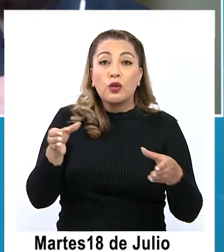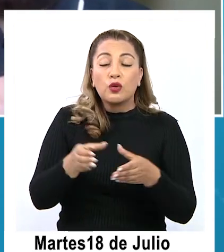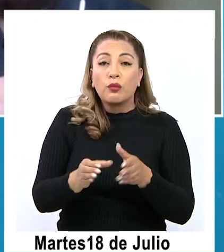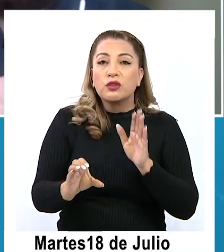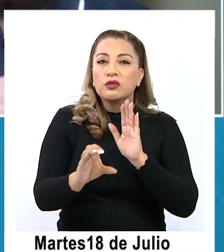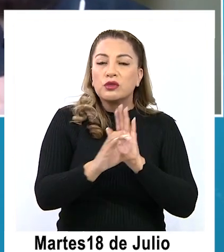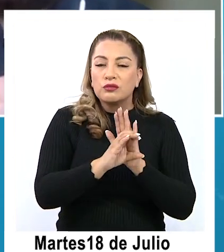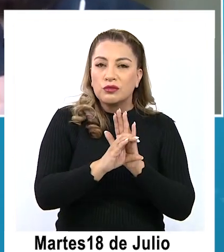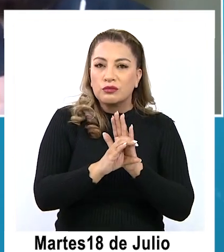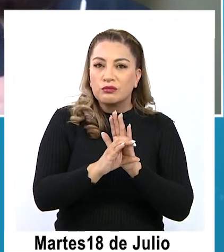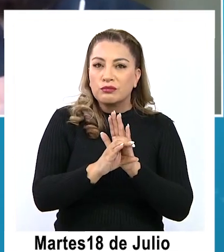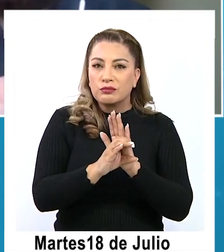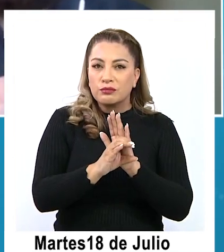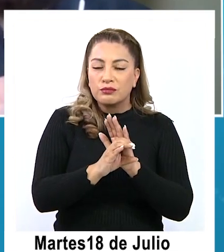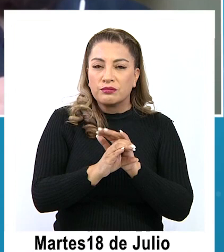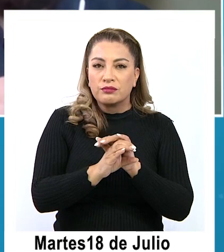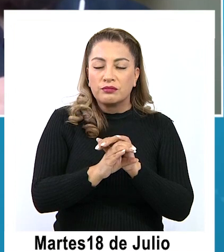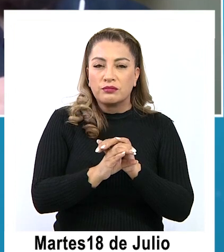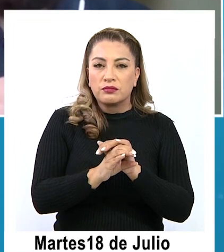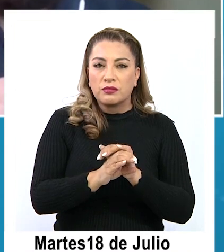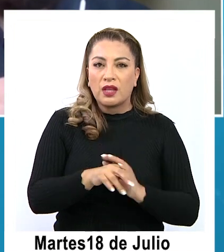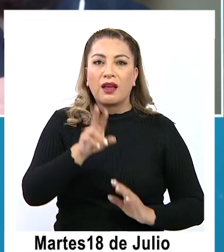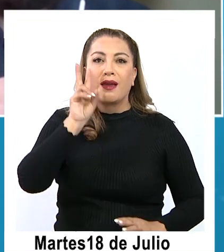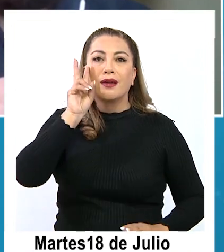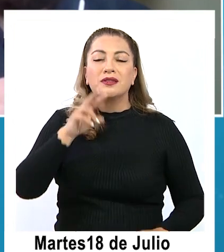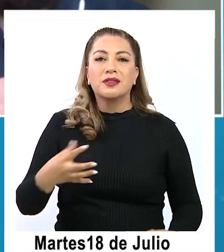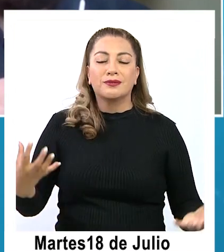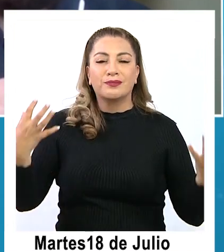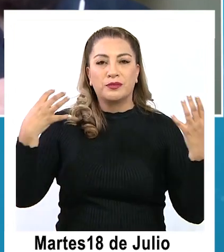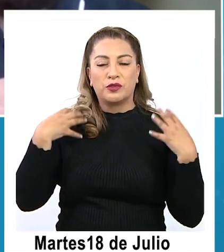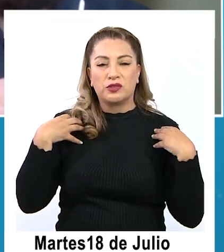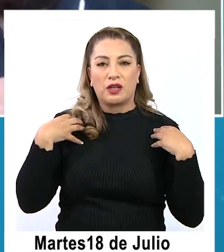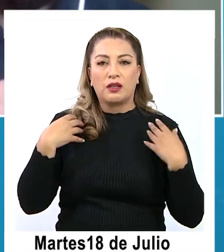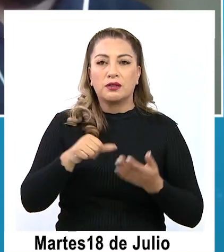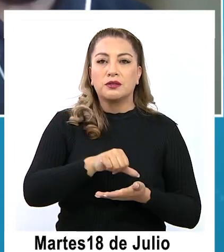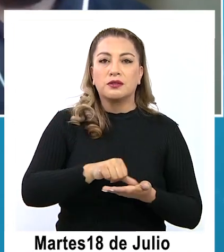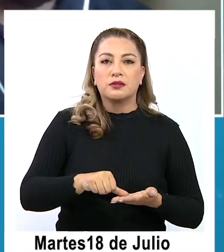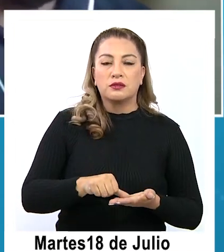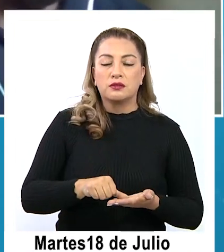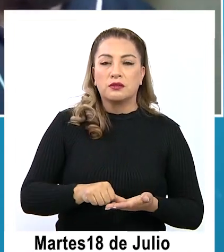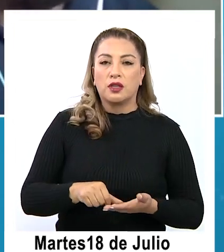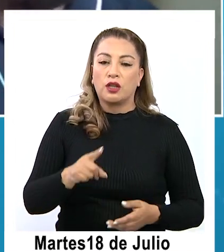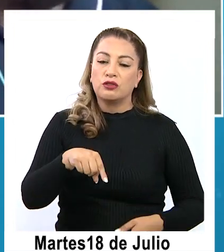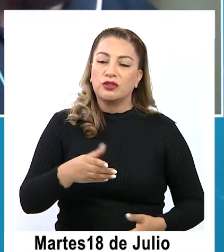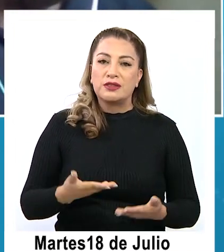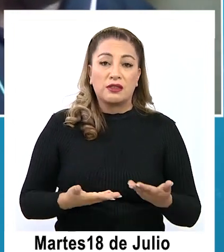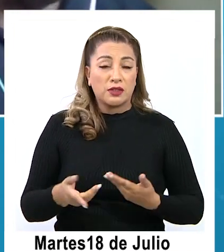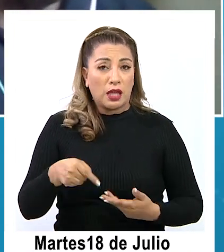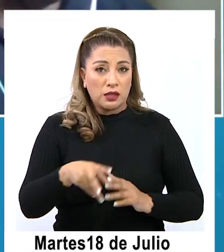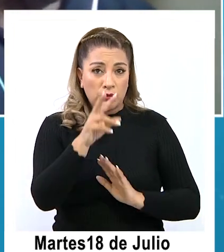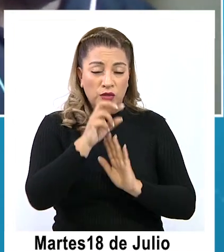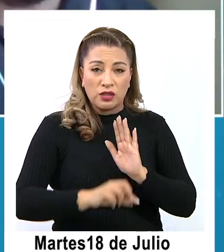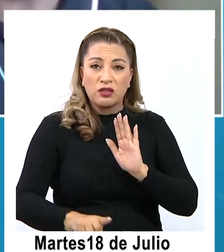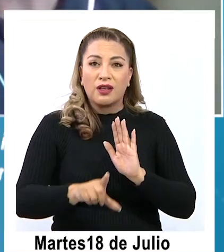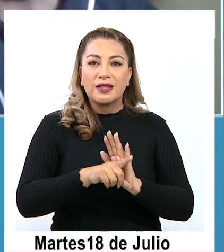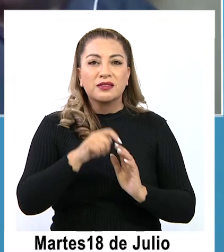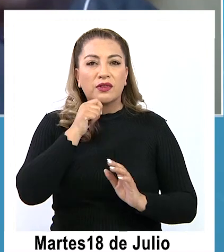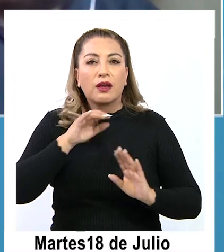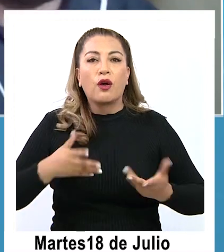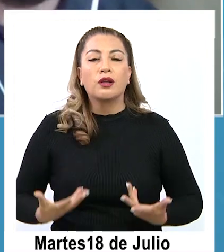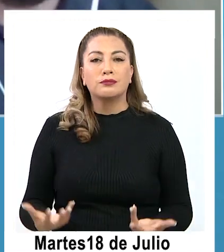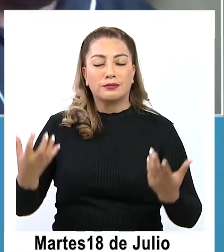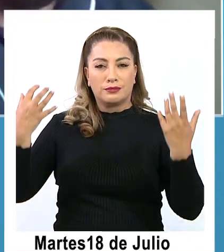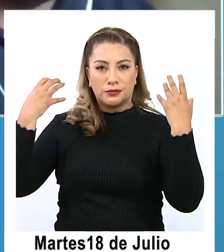nos dejó eh si las facultades sancionatorias están anheladas por nuestro servicio. Este proyecto de ley viene a hacerse cargo